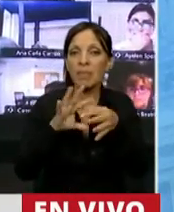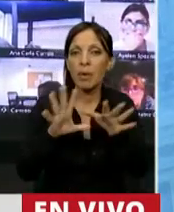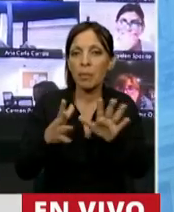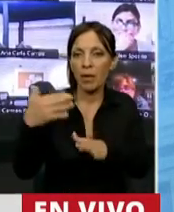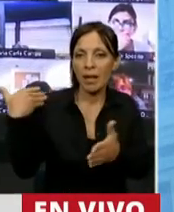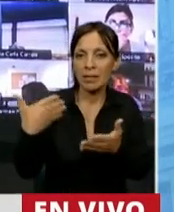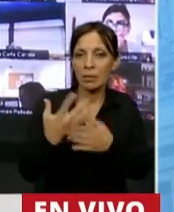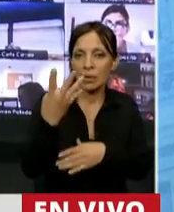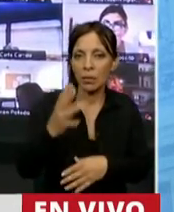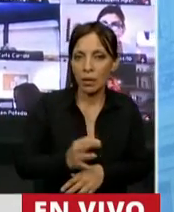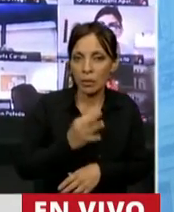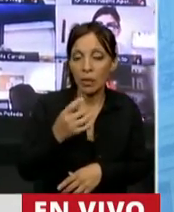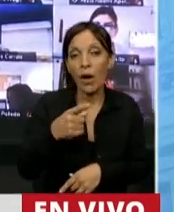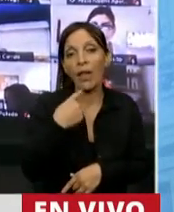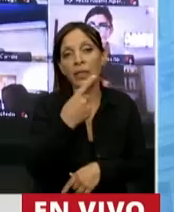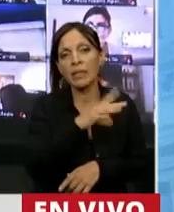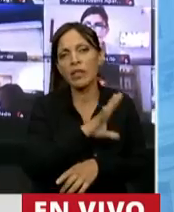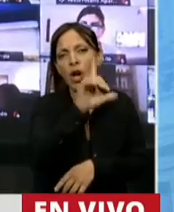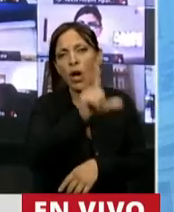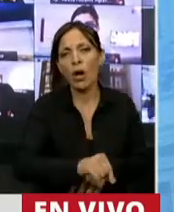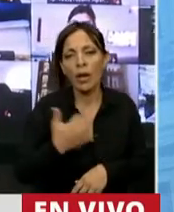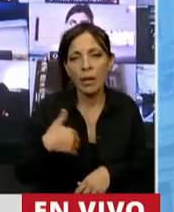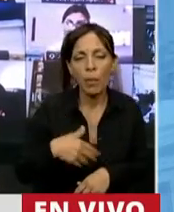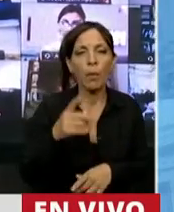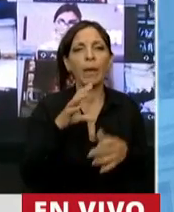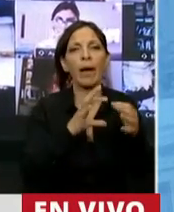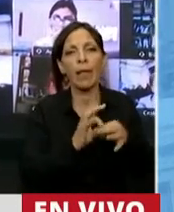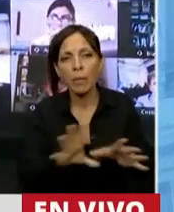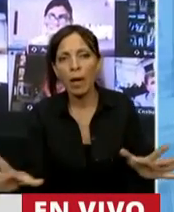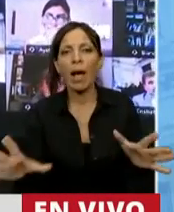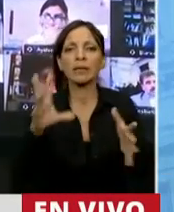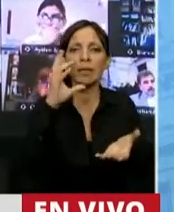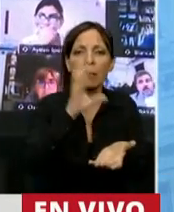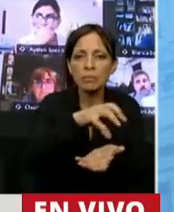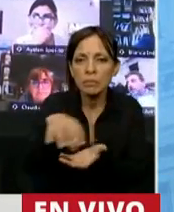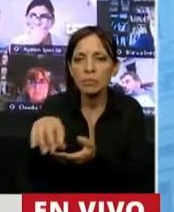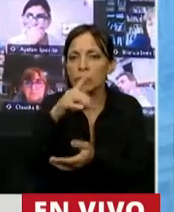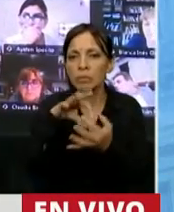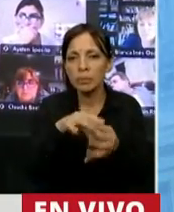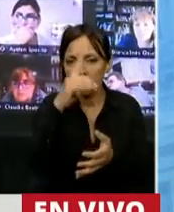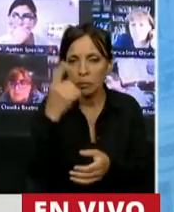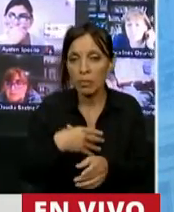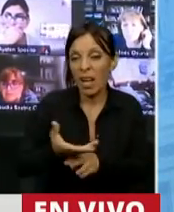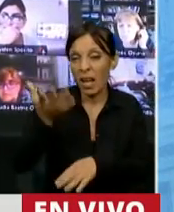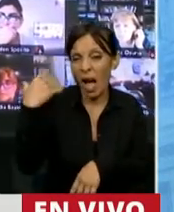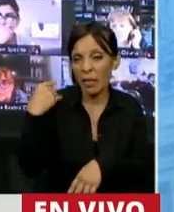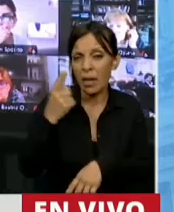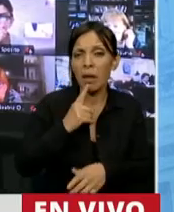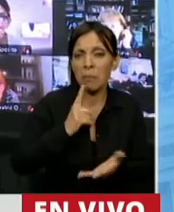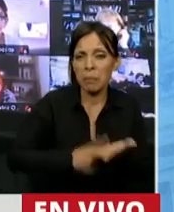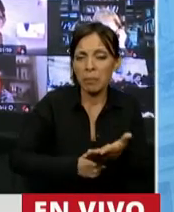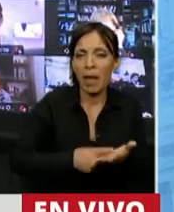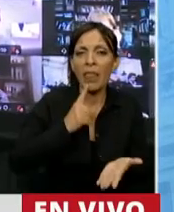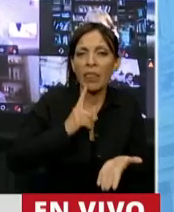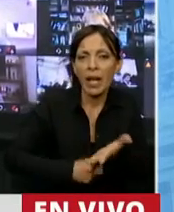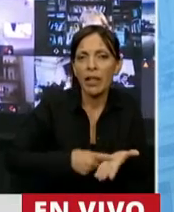ahora todos dicen que defienden la República, la democracia, las instituciones, y durante 4 años gobernaron por decreto, durante